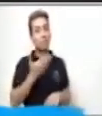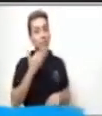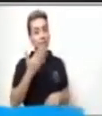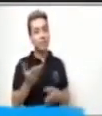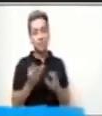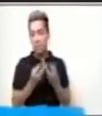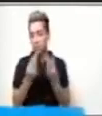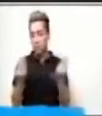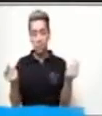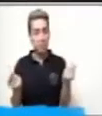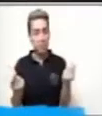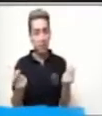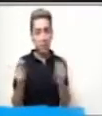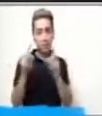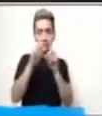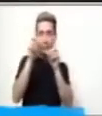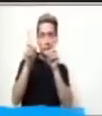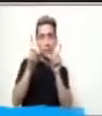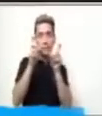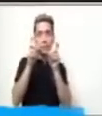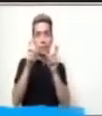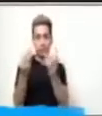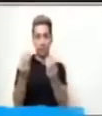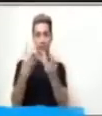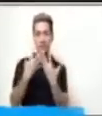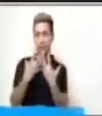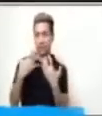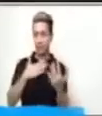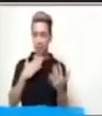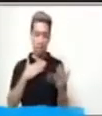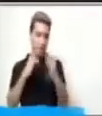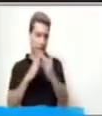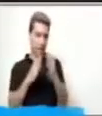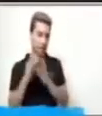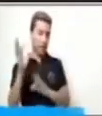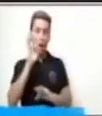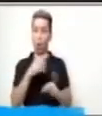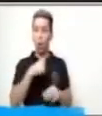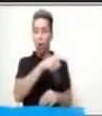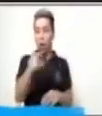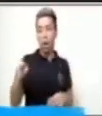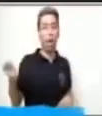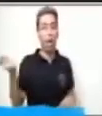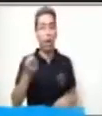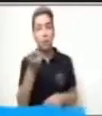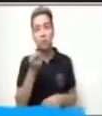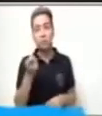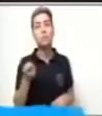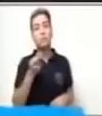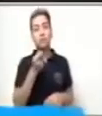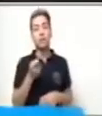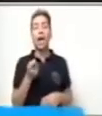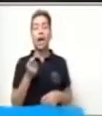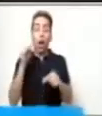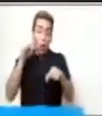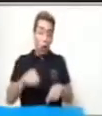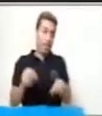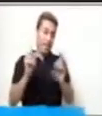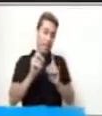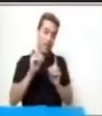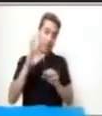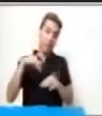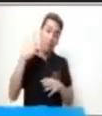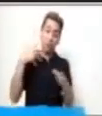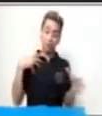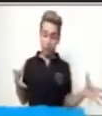cualquier acertijo que nos realicen en casa o con nuestros amigos. Claro, cuando ya podamos reunirnos